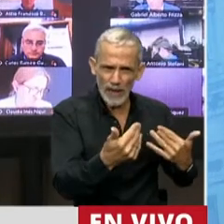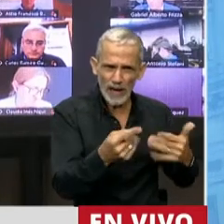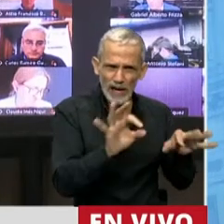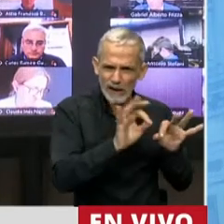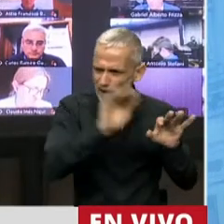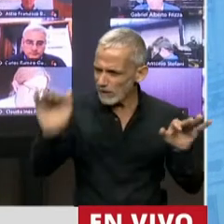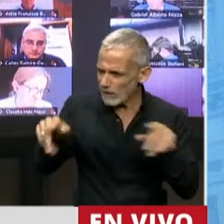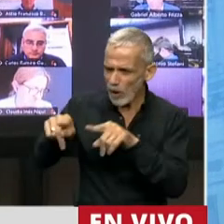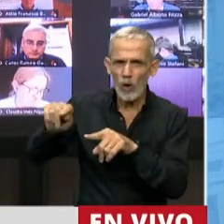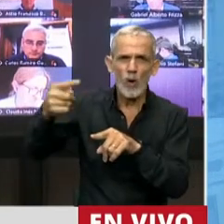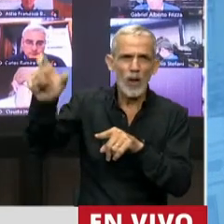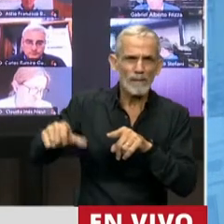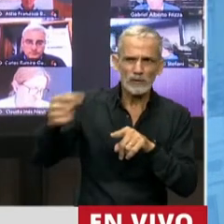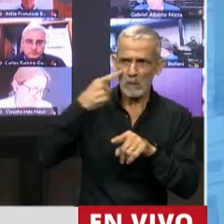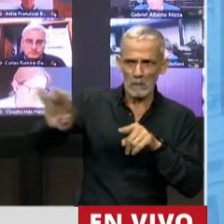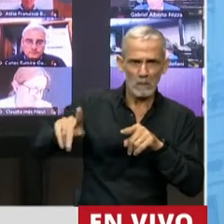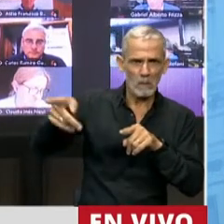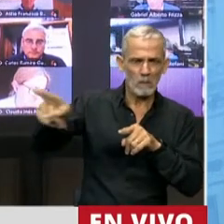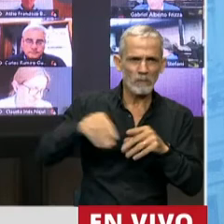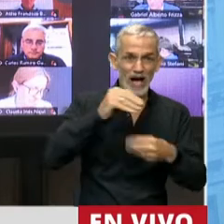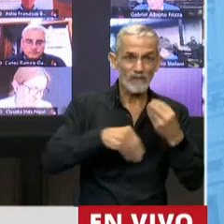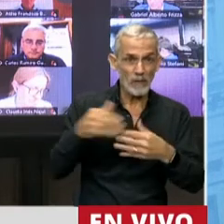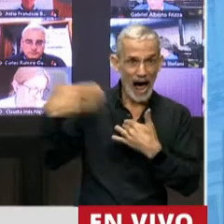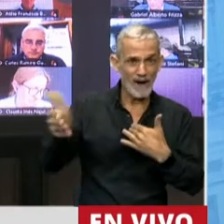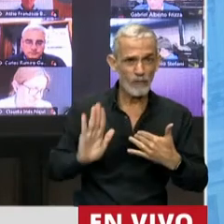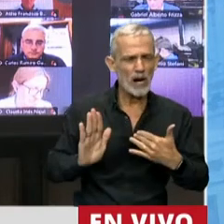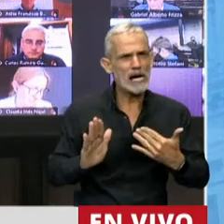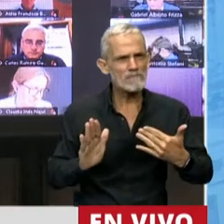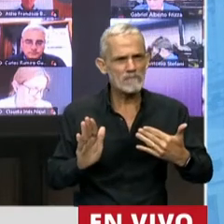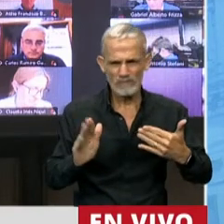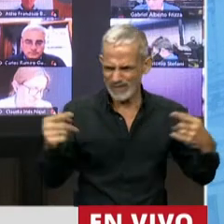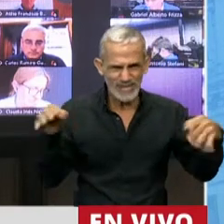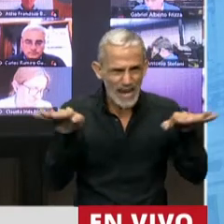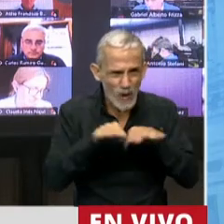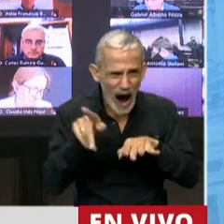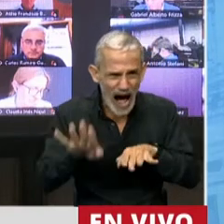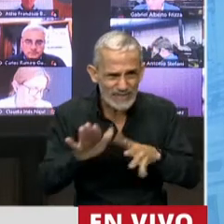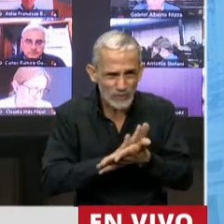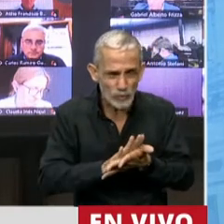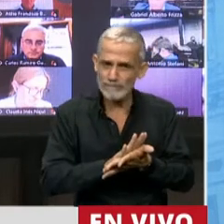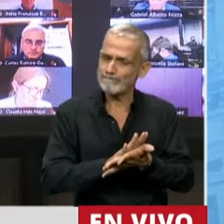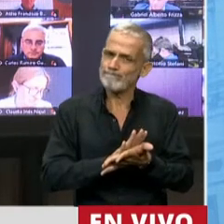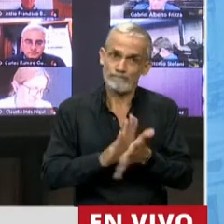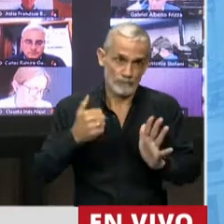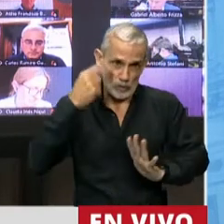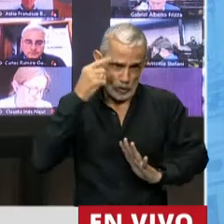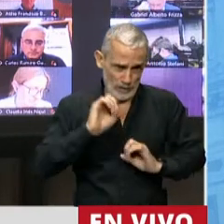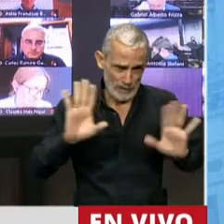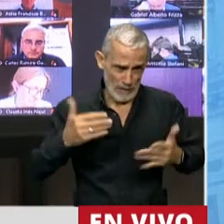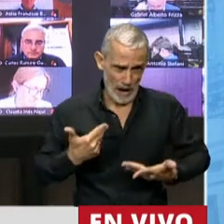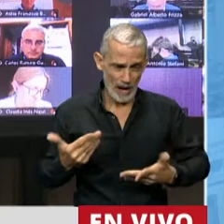o un tercero totalmente ajeno al grupo familiar, un absoluto sin sentido que pretendemos resolver con la